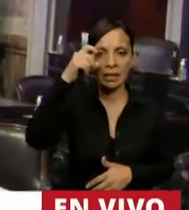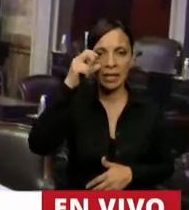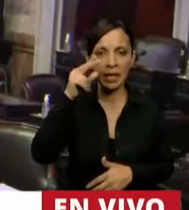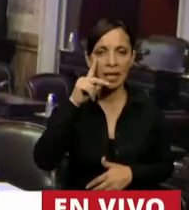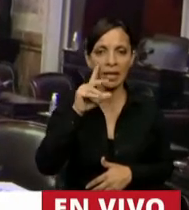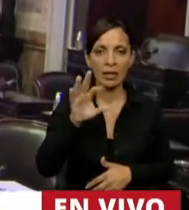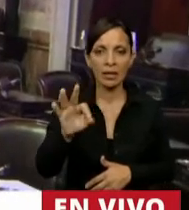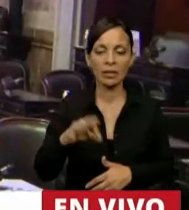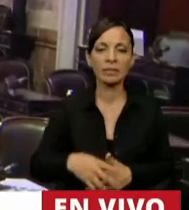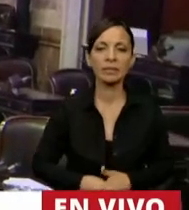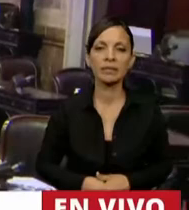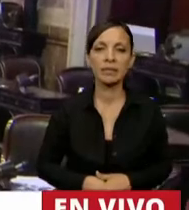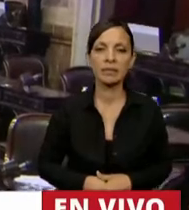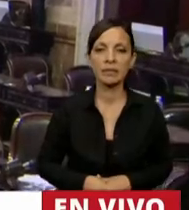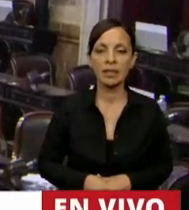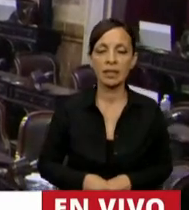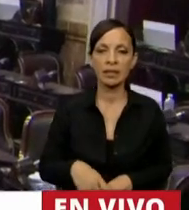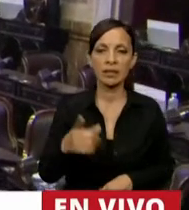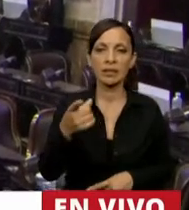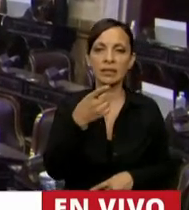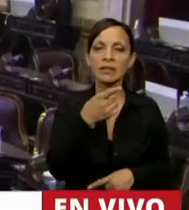Muchas gracias, presidente.